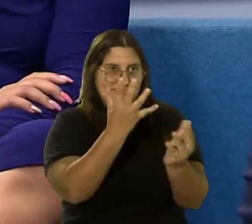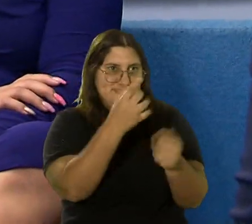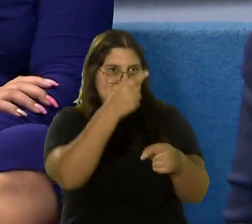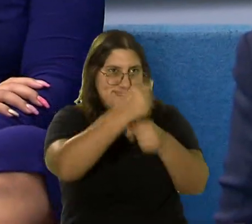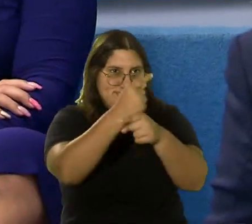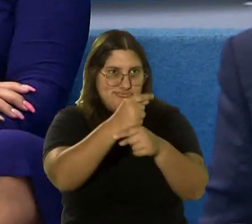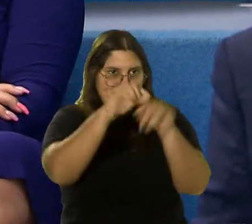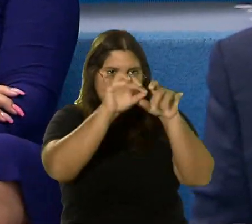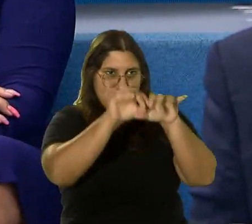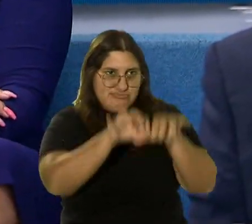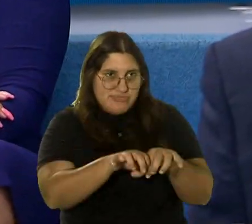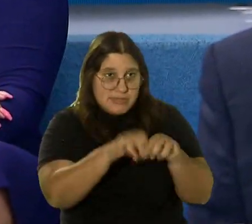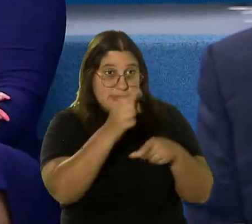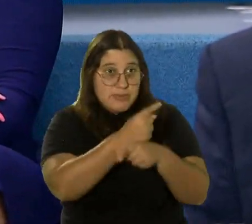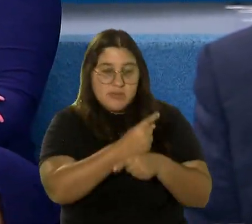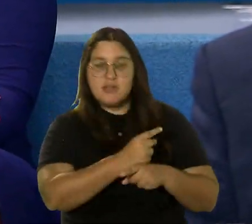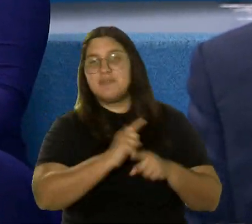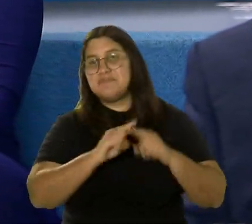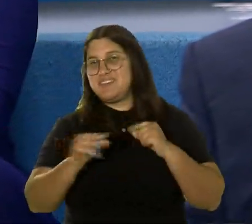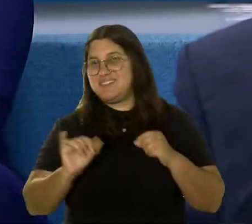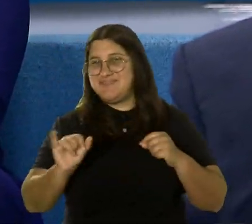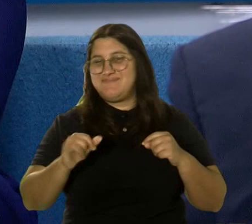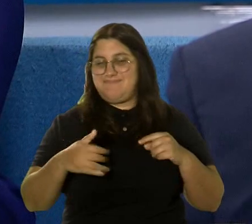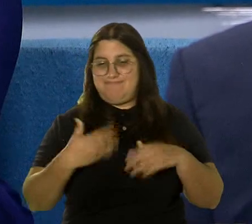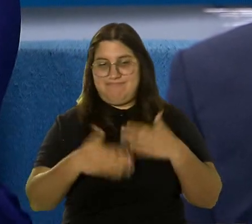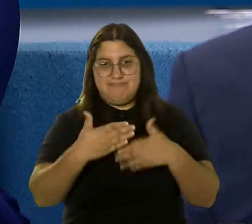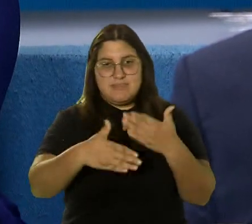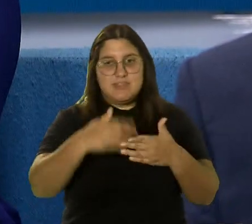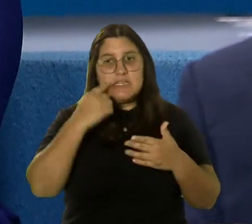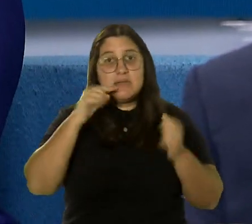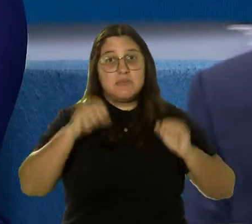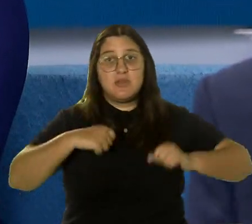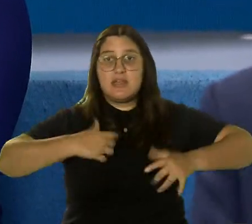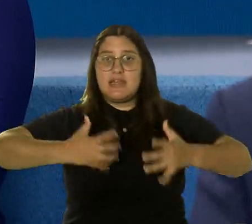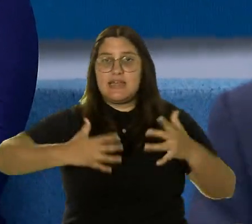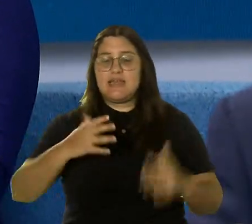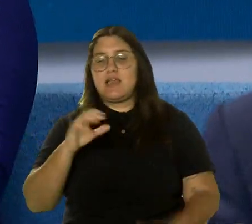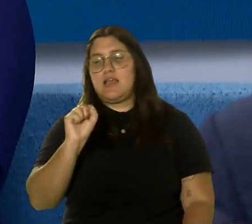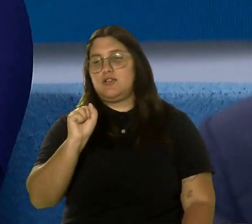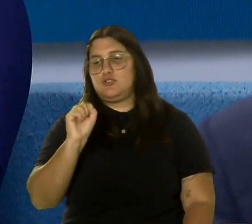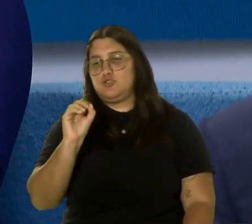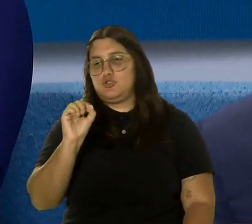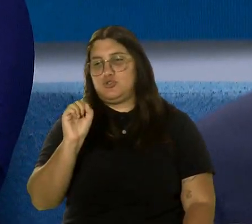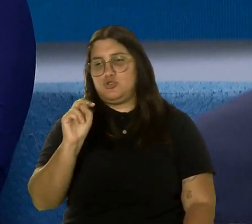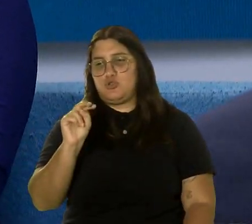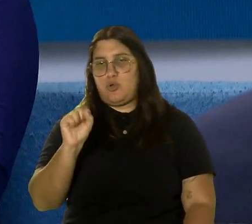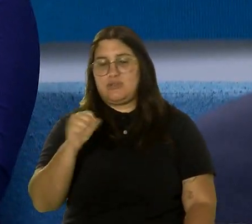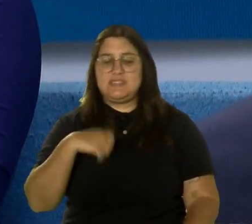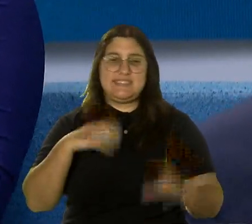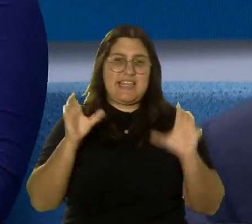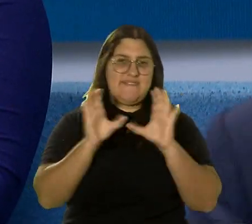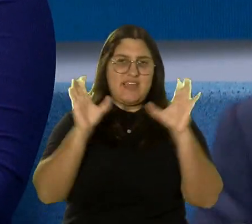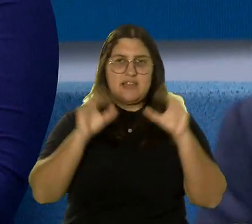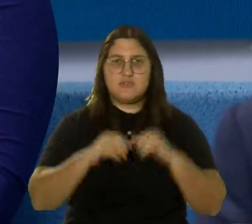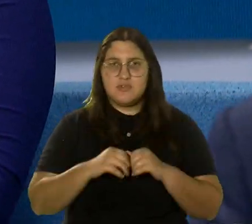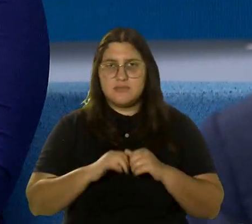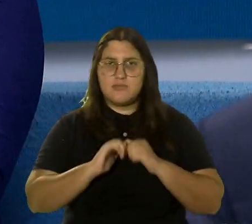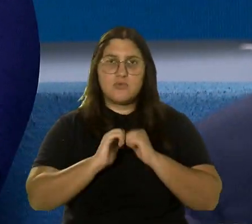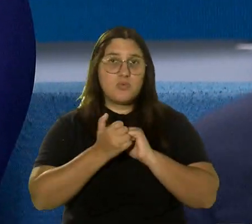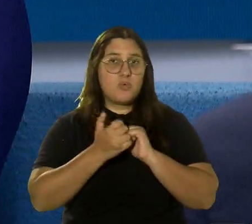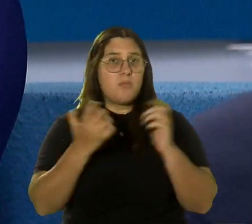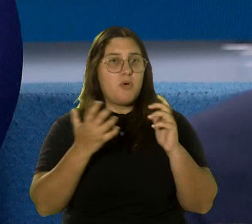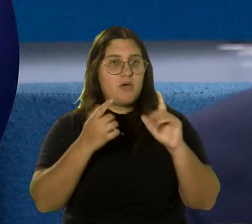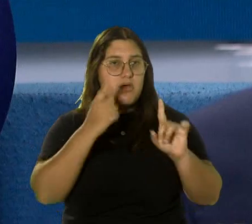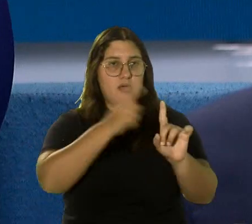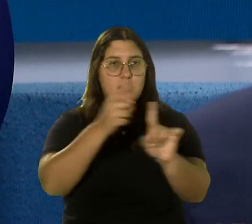sino que también entonces los procesos para adquirir lo que es el SAM, los procesos para que lo que son las certificaciones, cómo buscar de manera